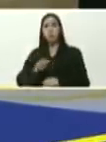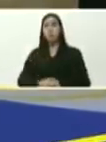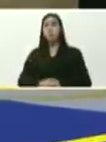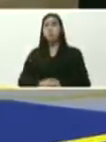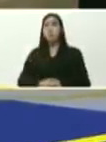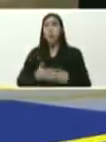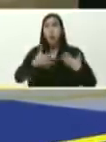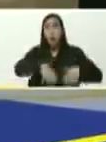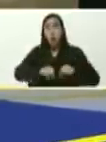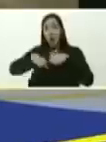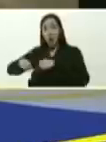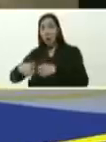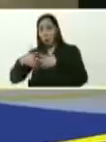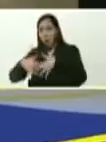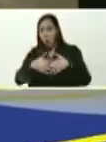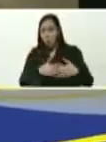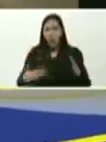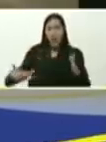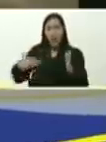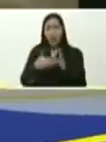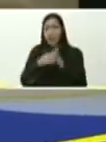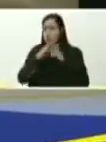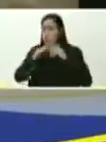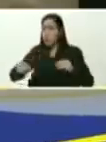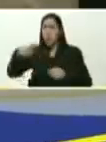atacaron, todas las plantas, de llenado, del país,